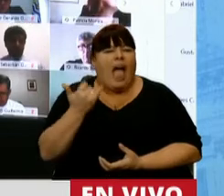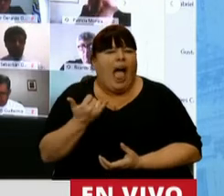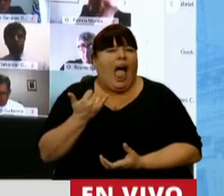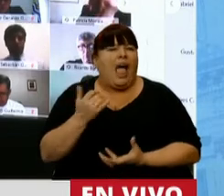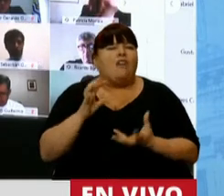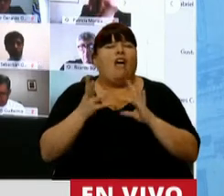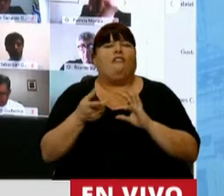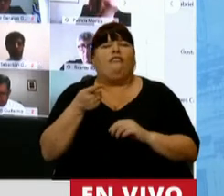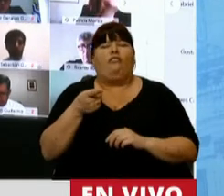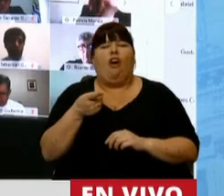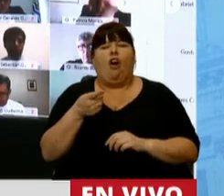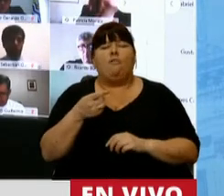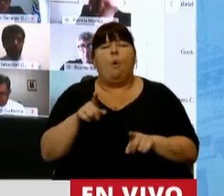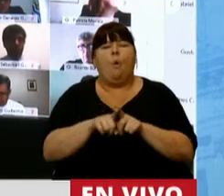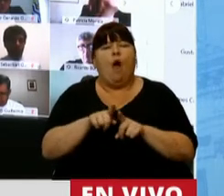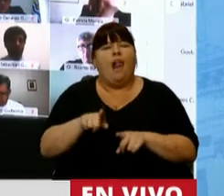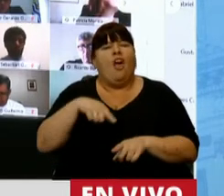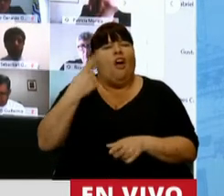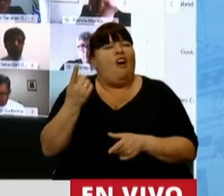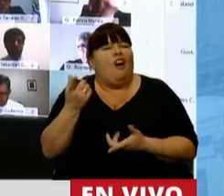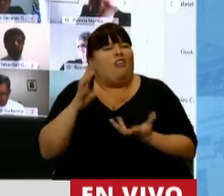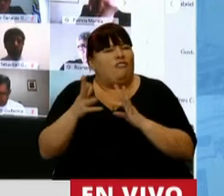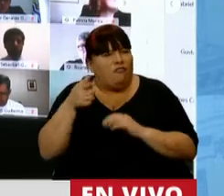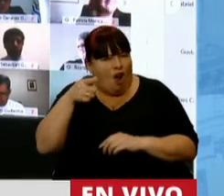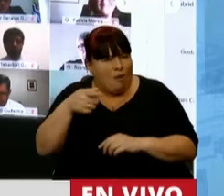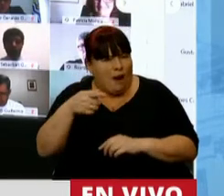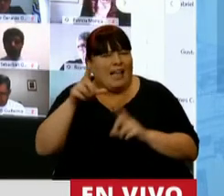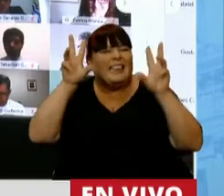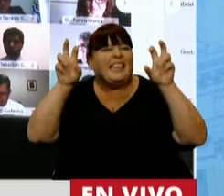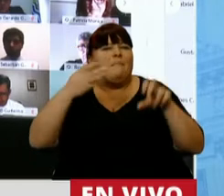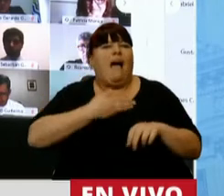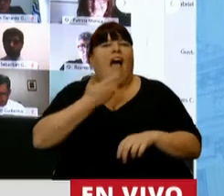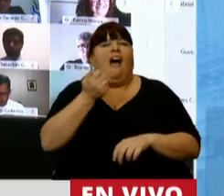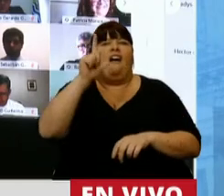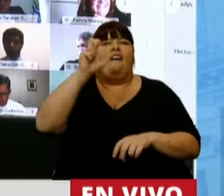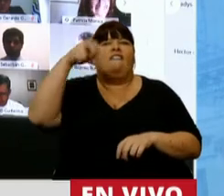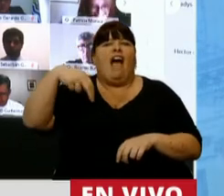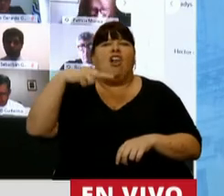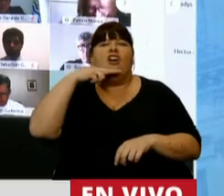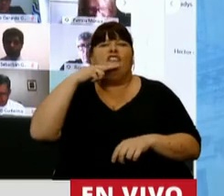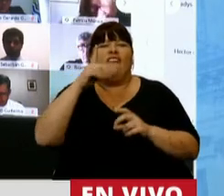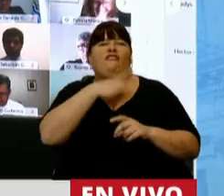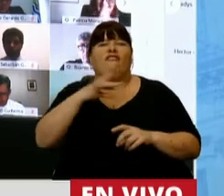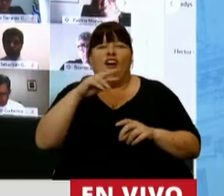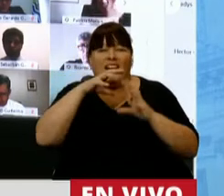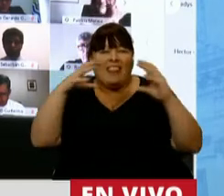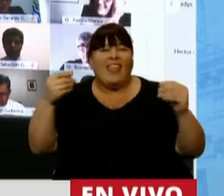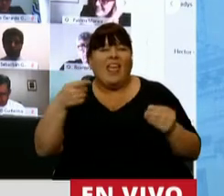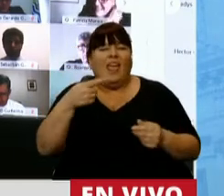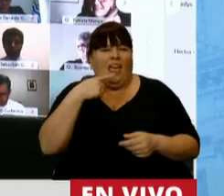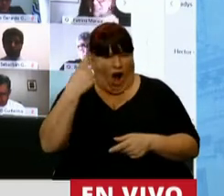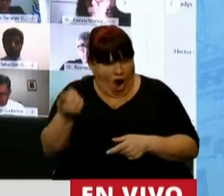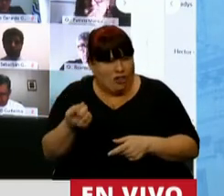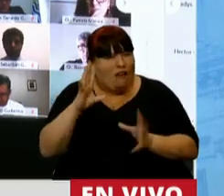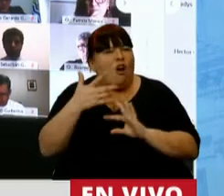semiólogo que pueda dar otro sentido al concepto de falconverde? ¿Hay posibilidades de